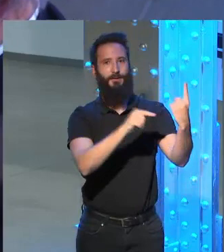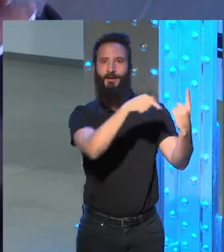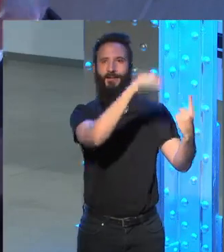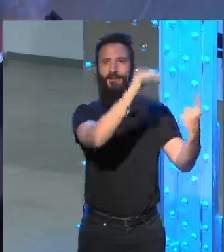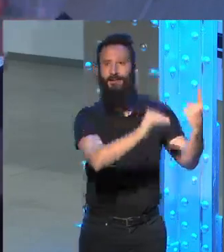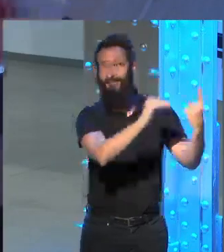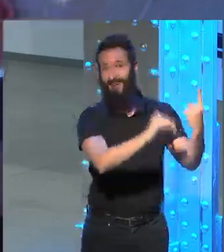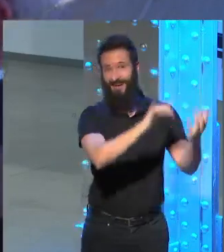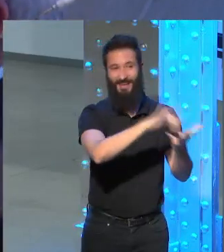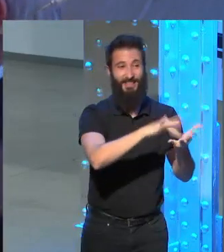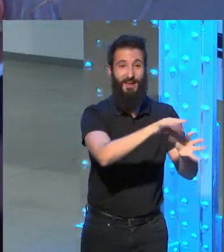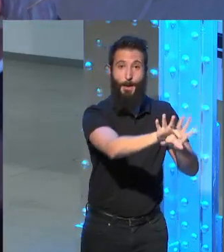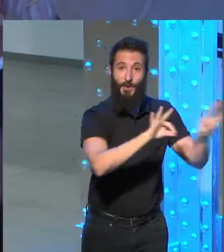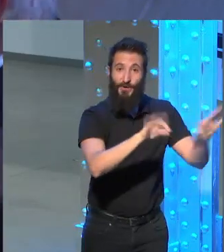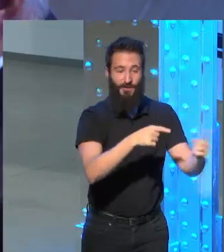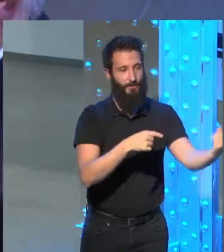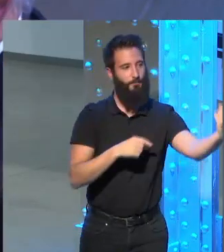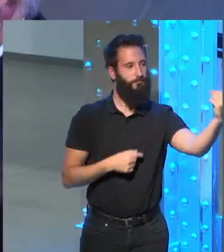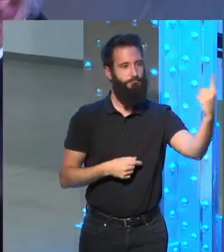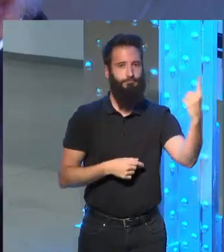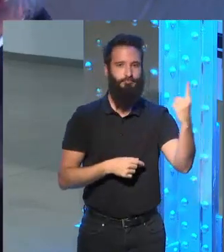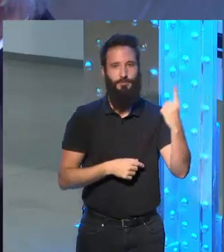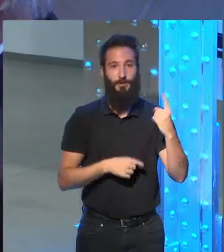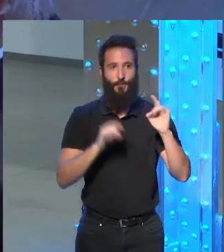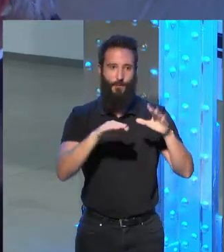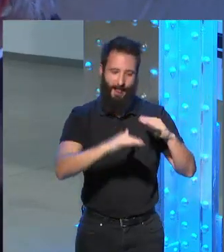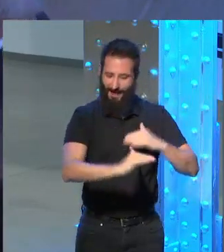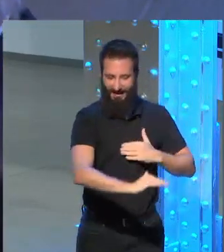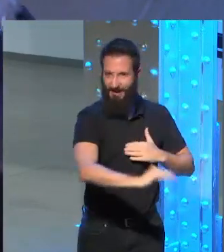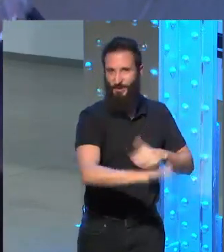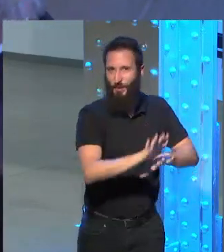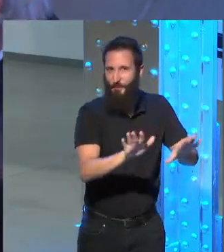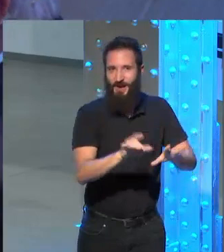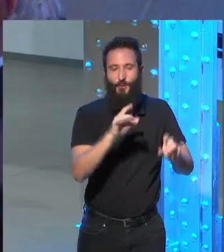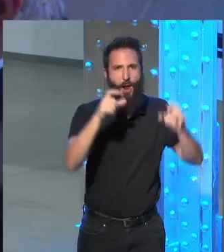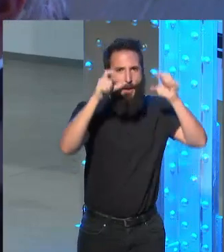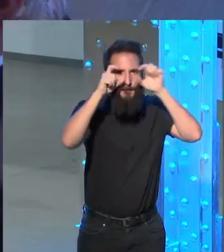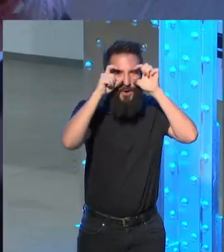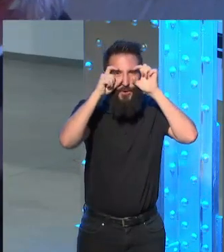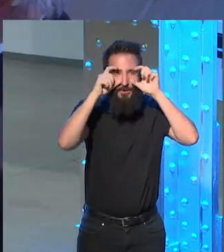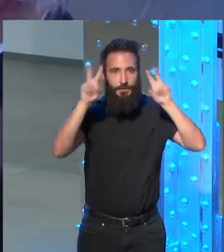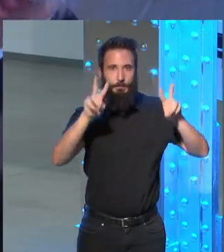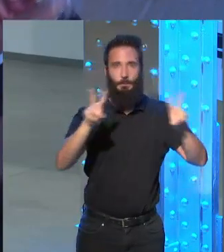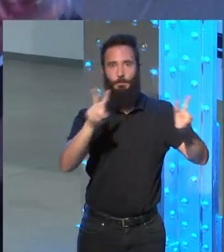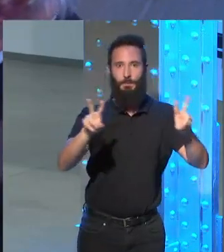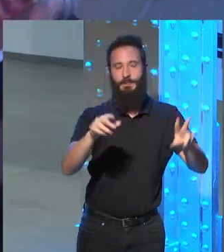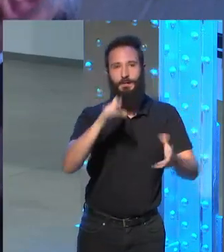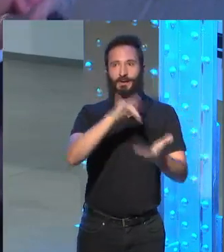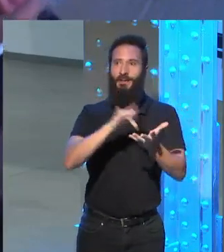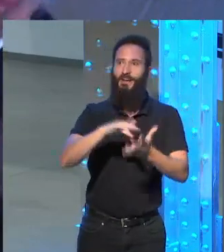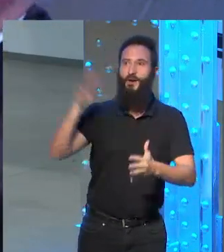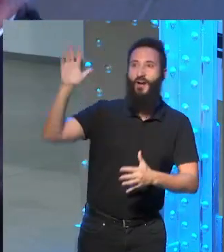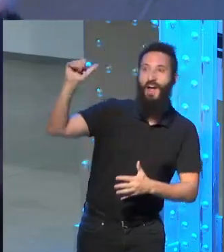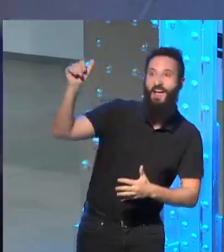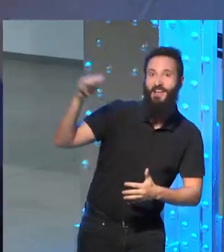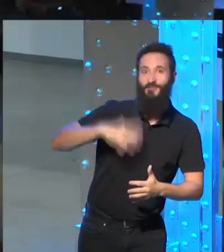en ese cóctel se me acercó casi un enanito de unos ojos muy vivos y me dijo I am